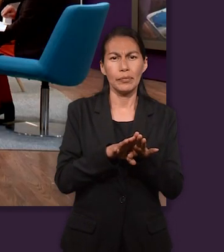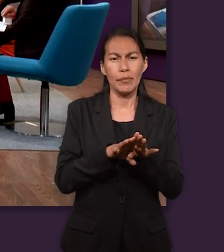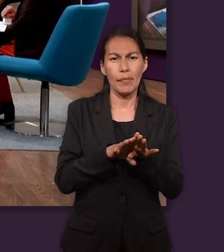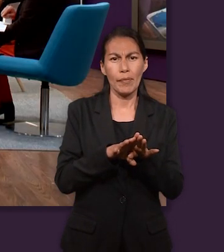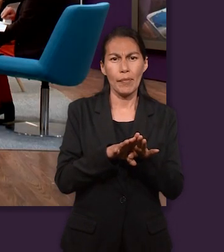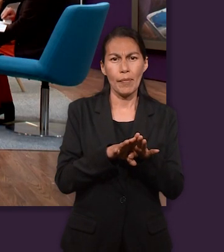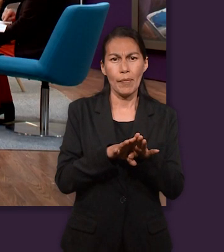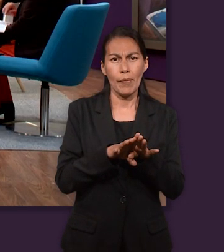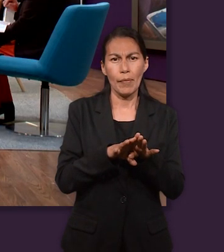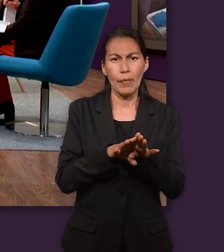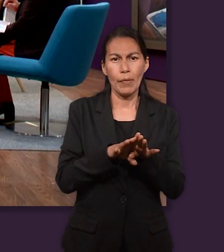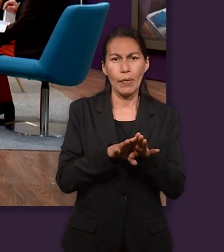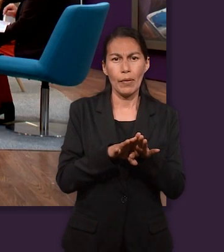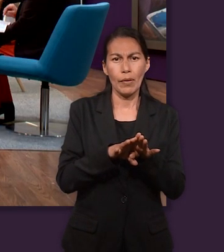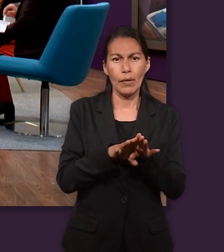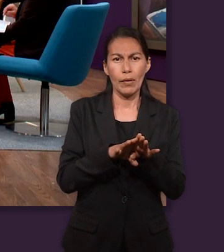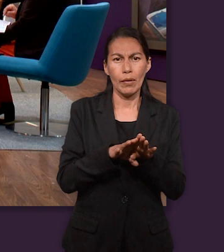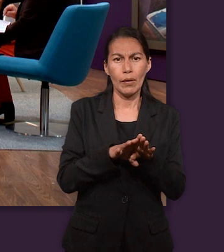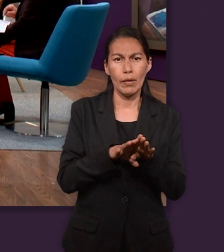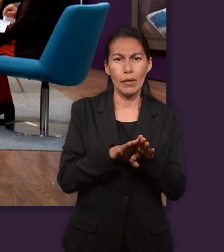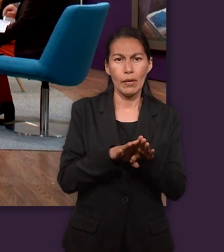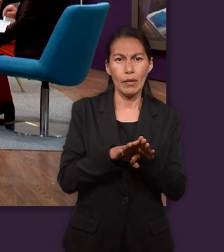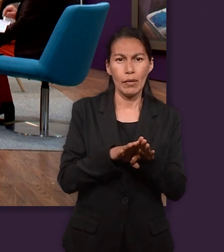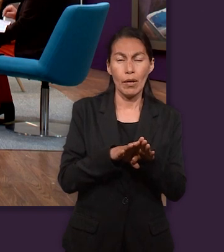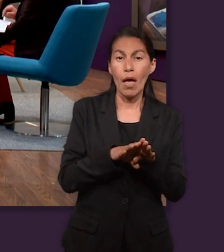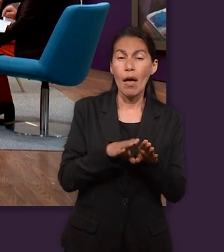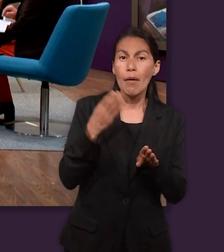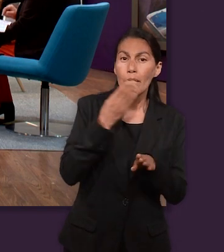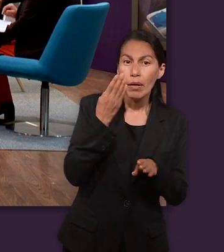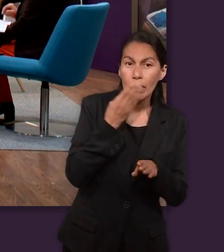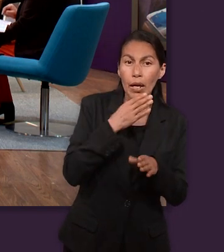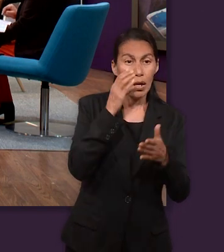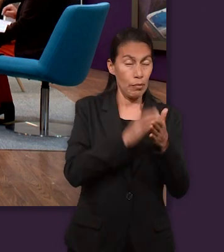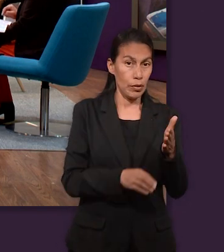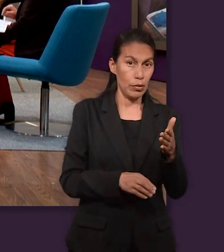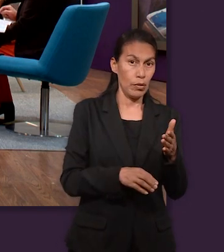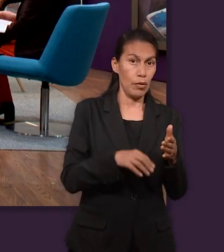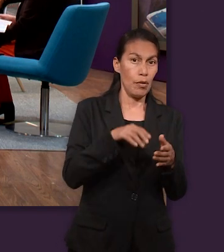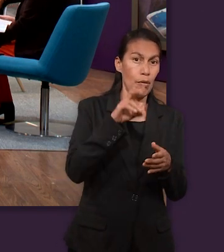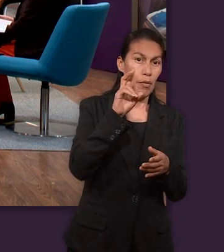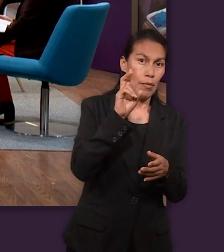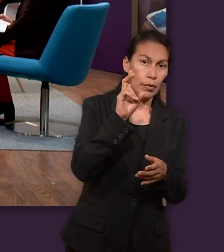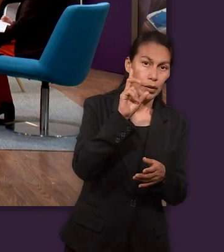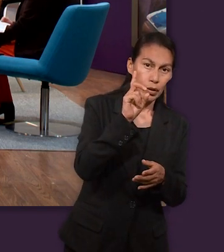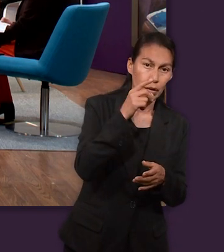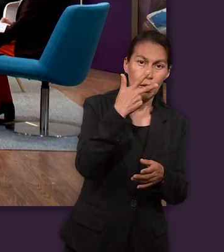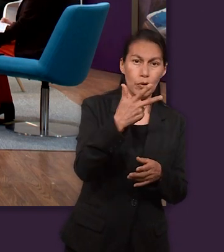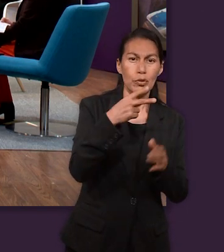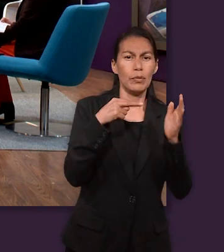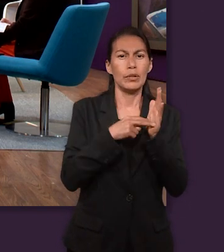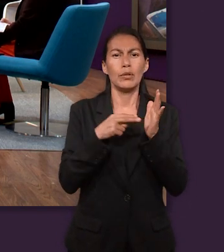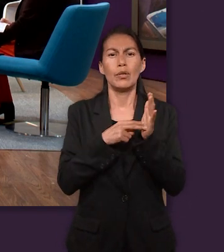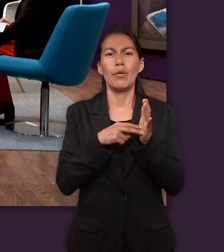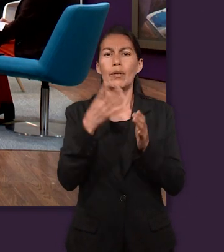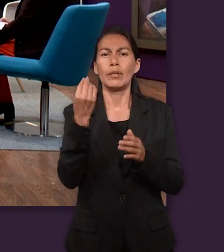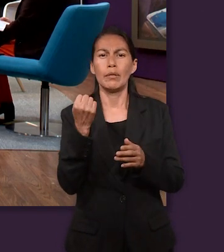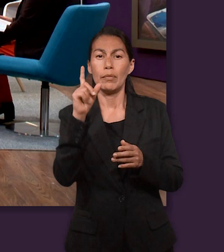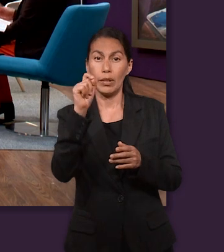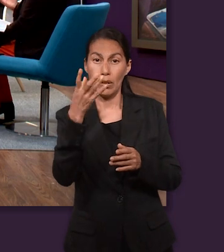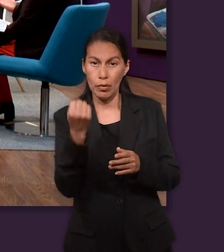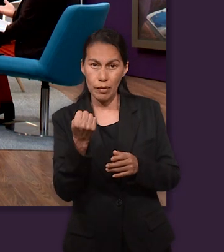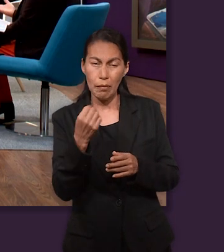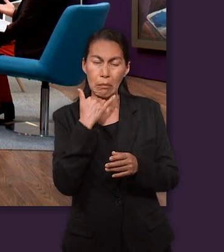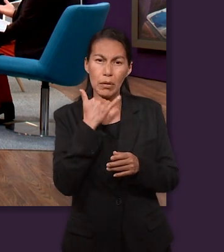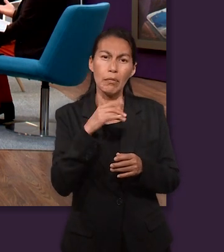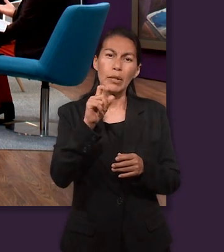capítulo 38, verso 29, 26, perdón, que cuando